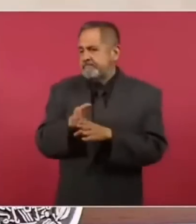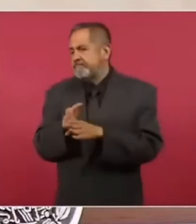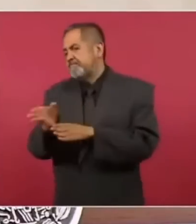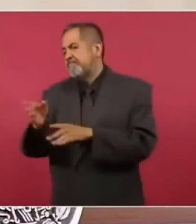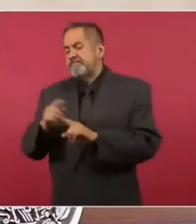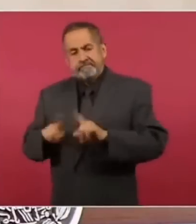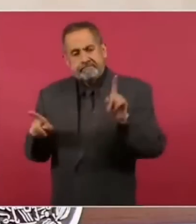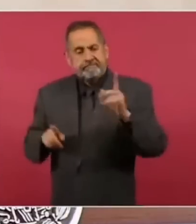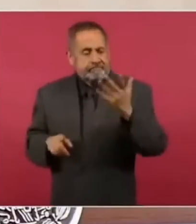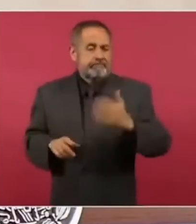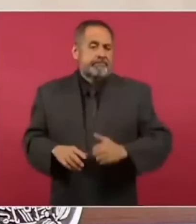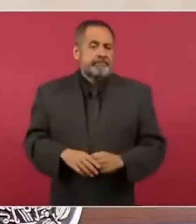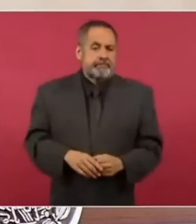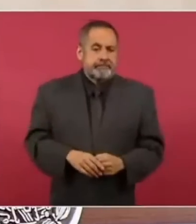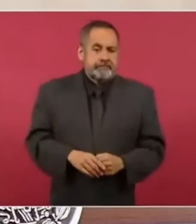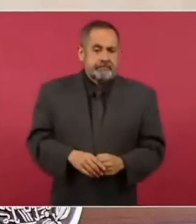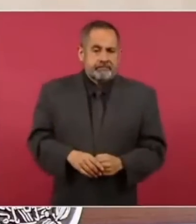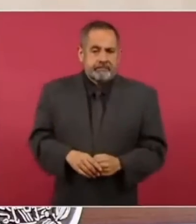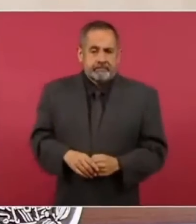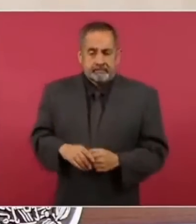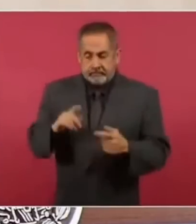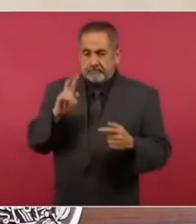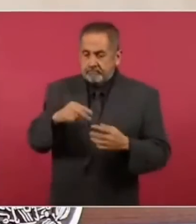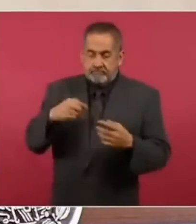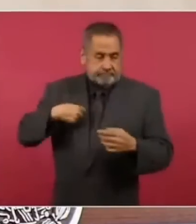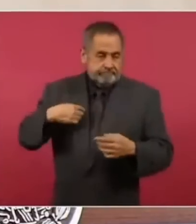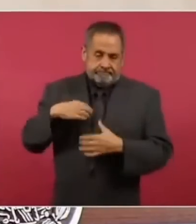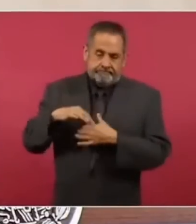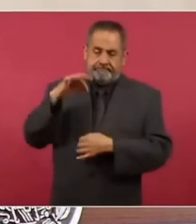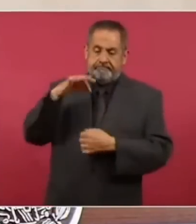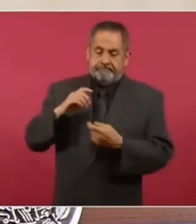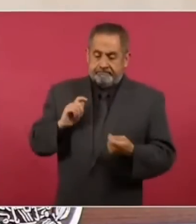y se produjo un cambio